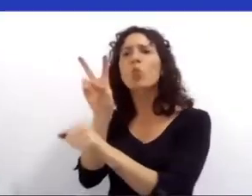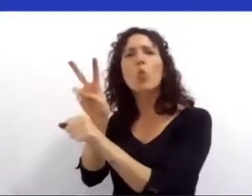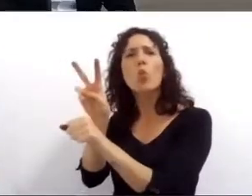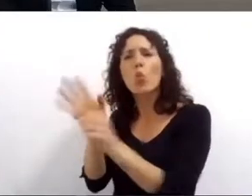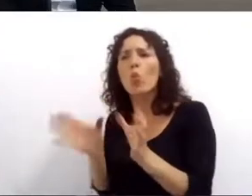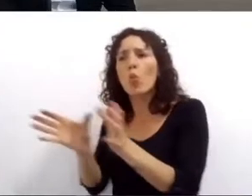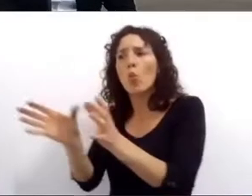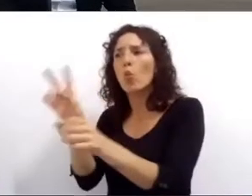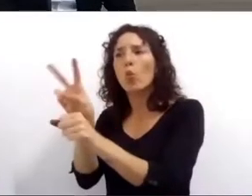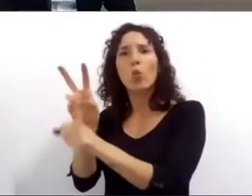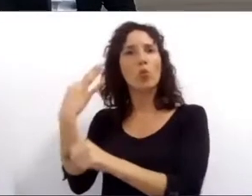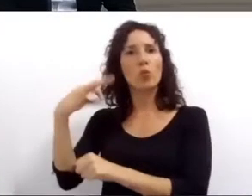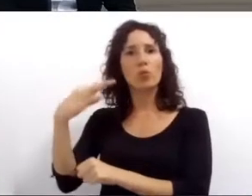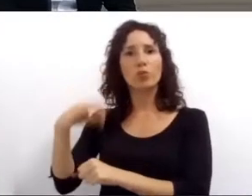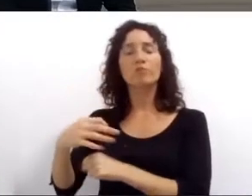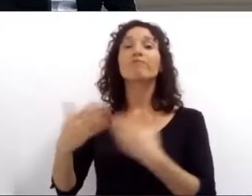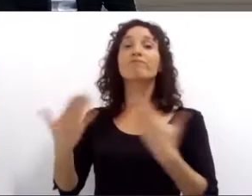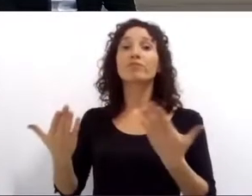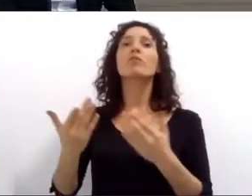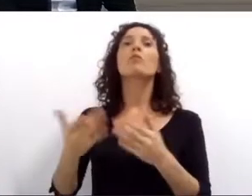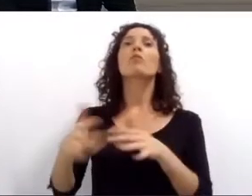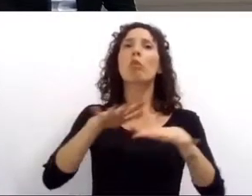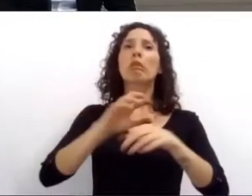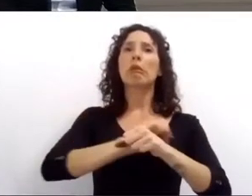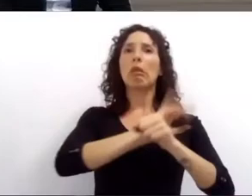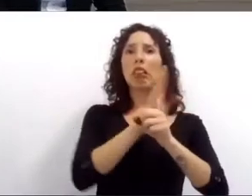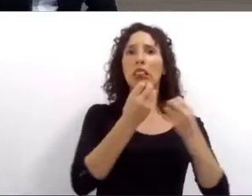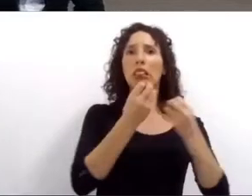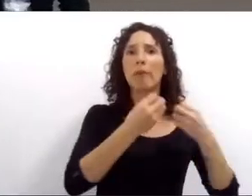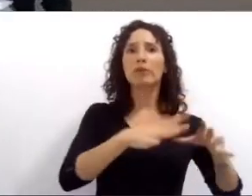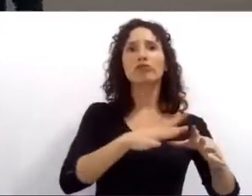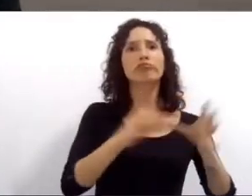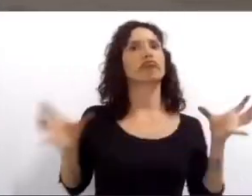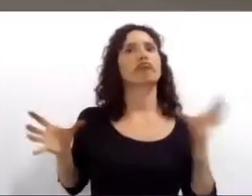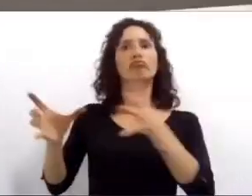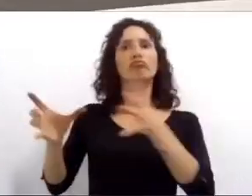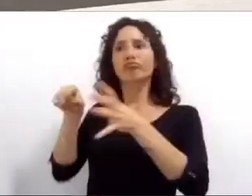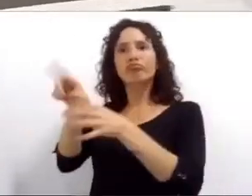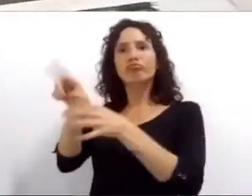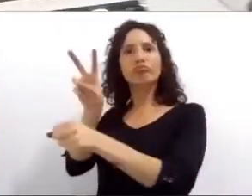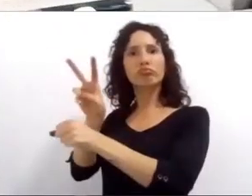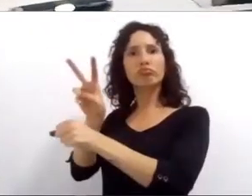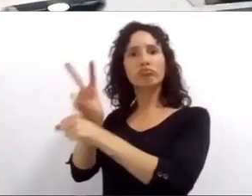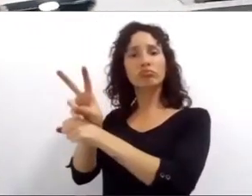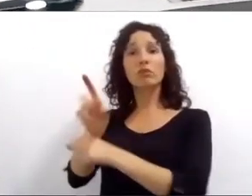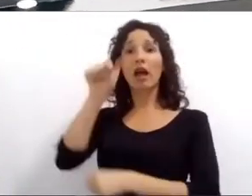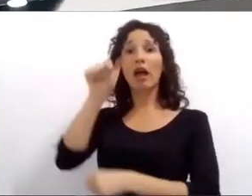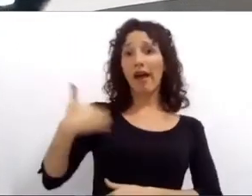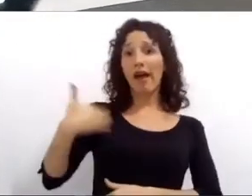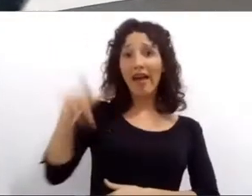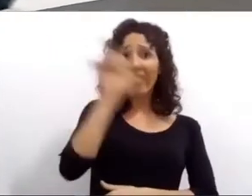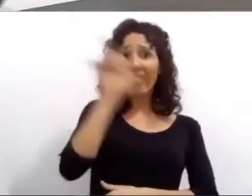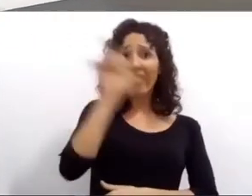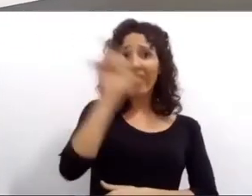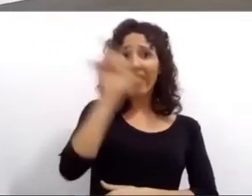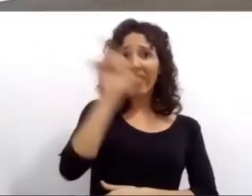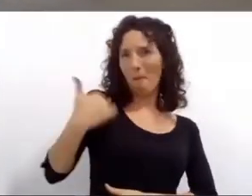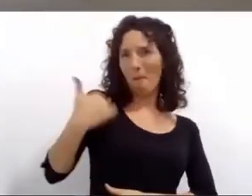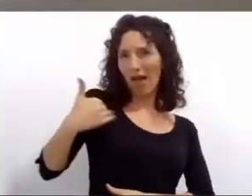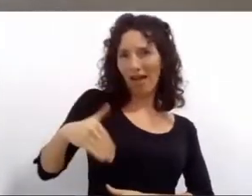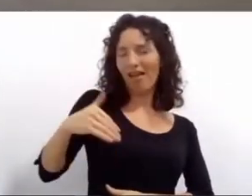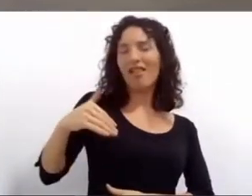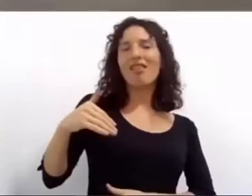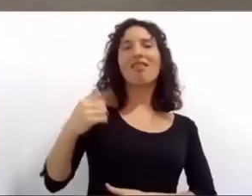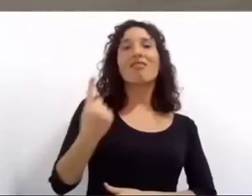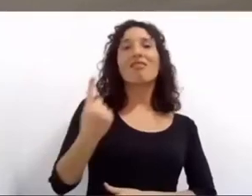por eso durante la pandemia fueron nuestra prioridad. Fuimos la primera ciudad del país en aplicar herramientas específicas para nuestros mayores a través del